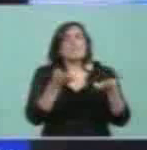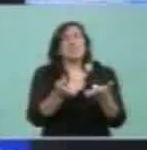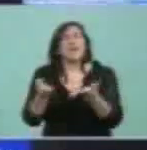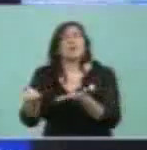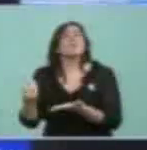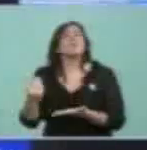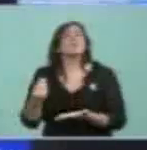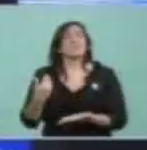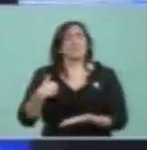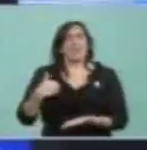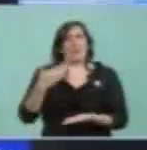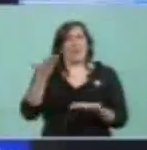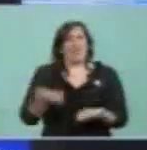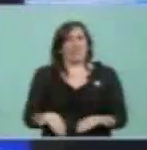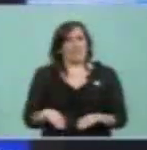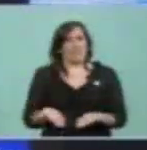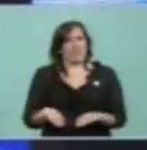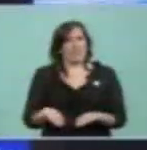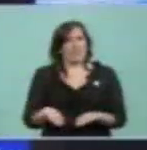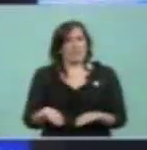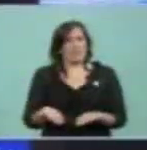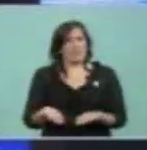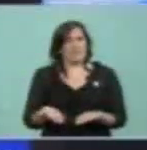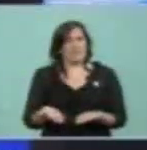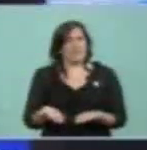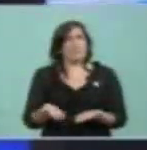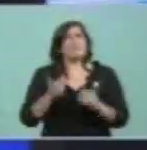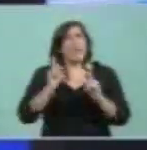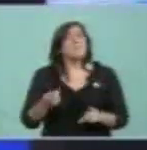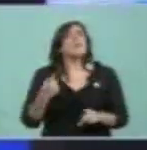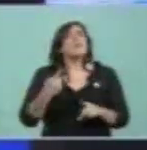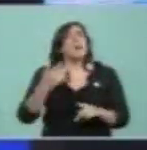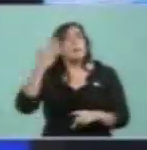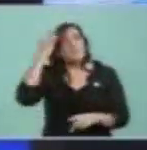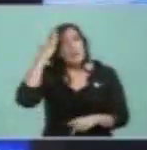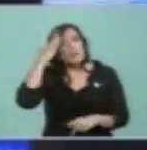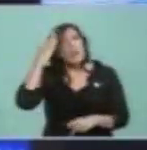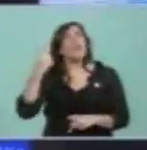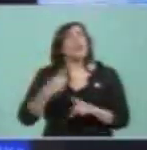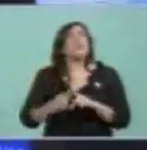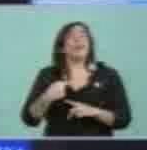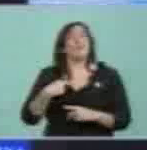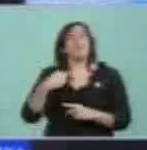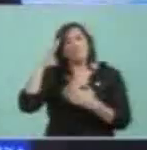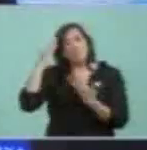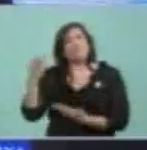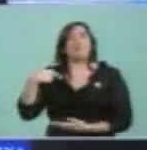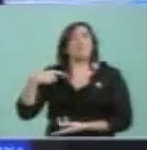patria, de pero además también a la memoria de quien fue mi compañero